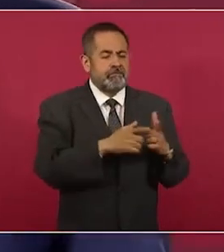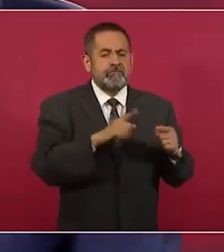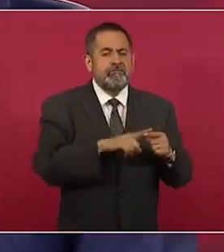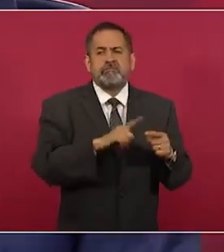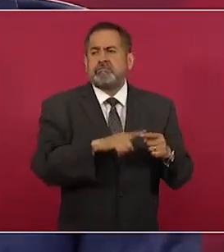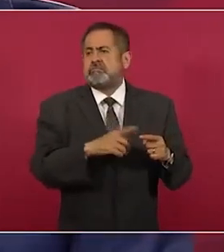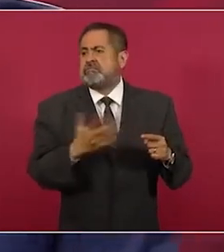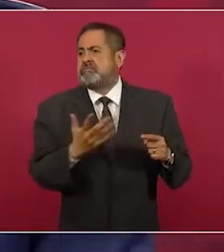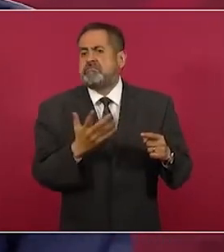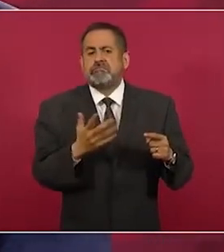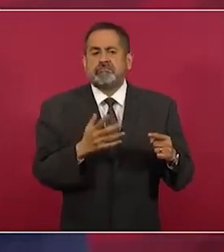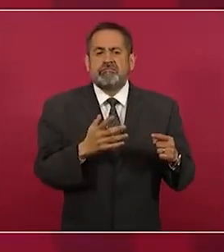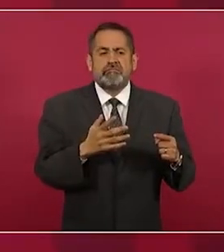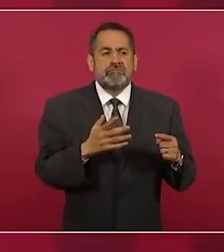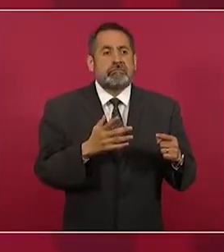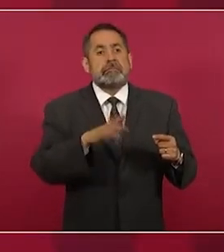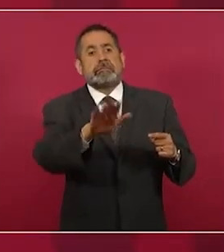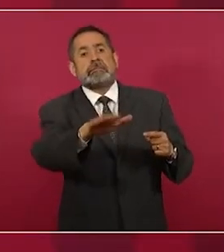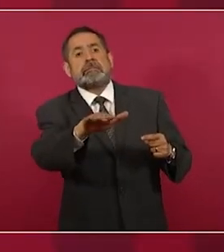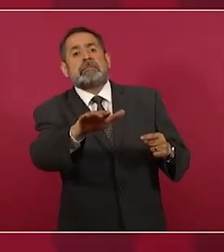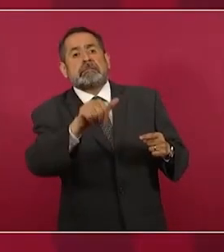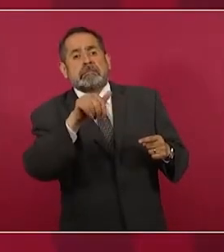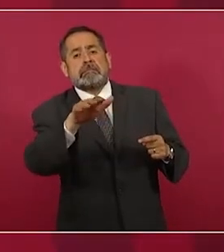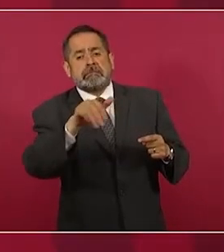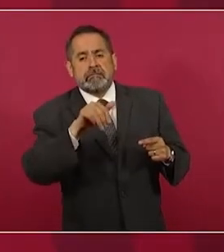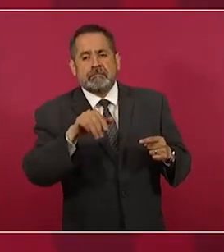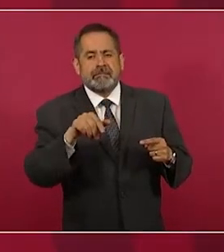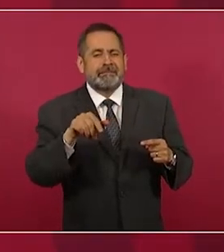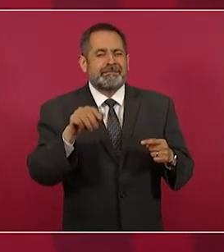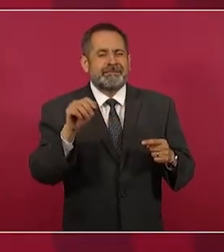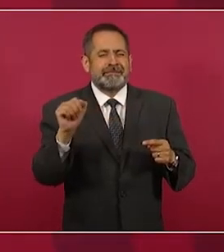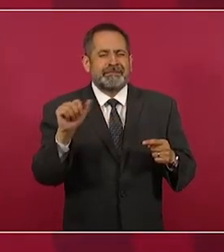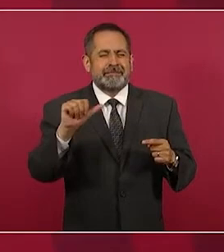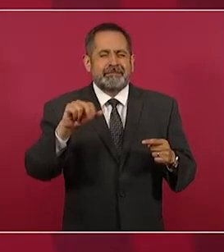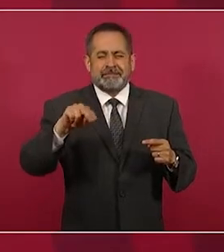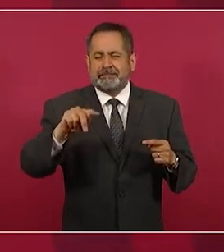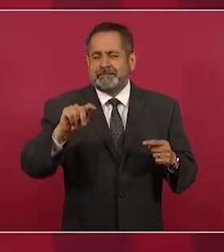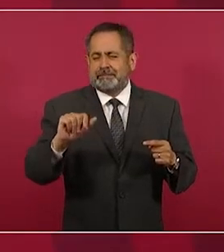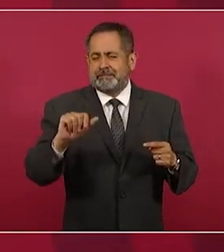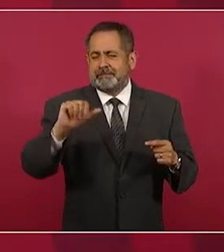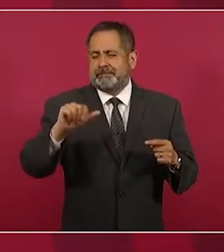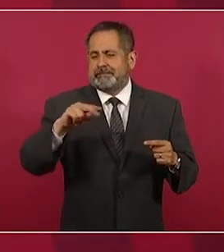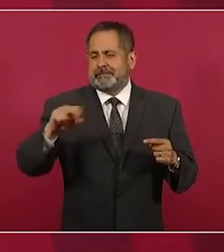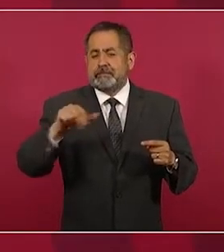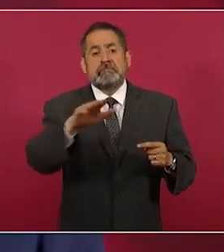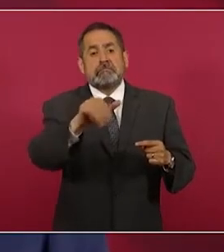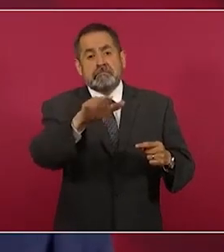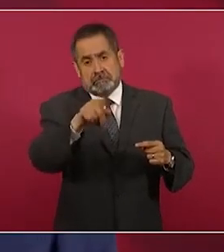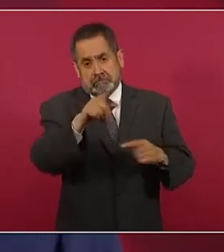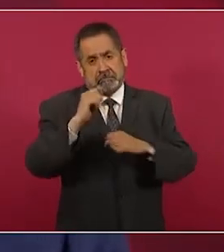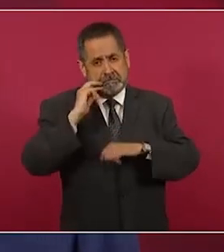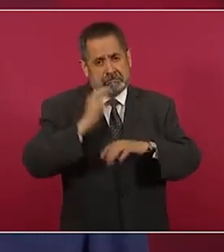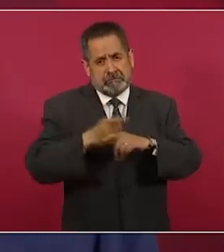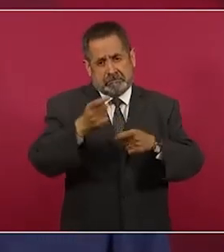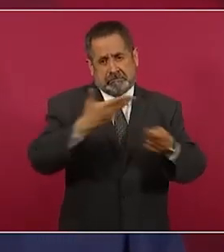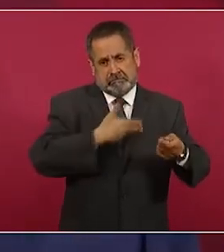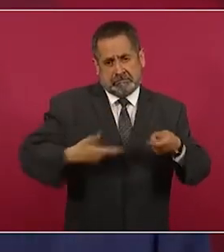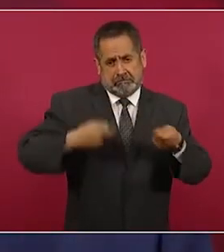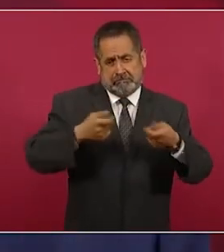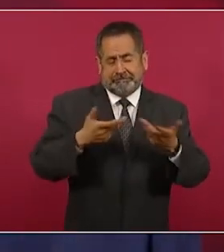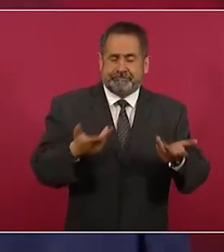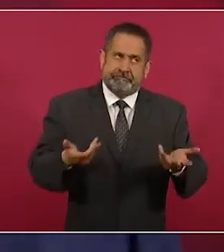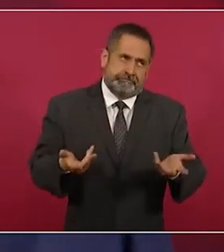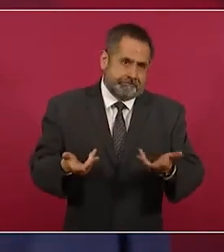a Santana, después de que